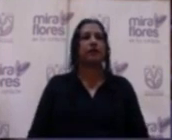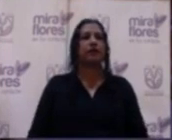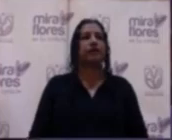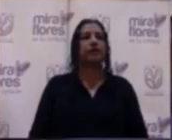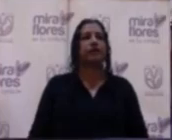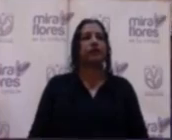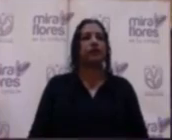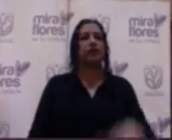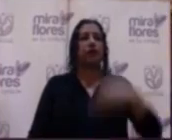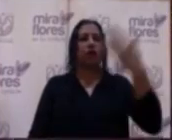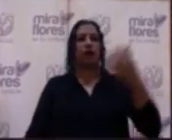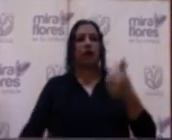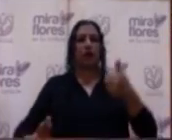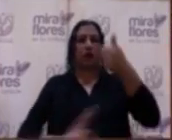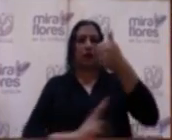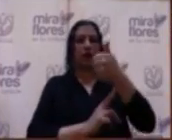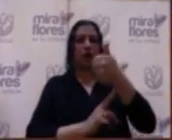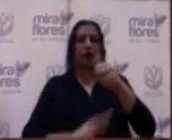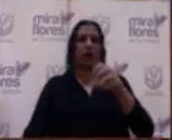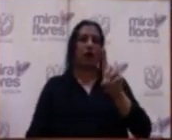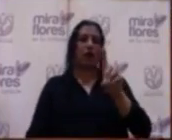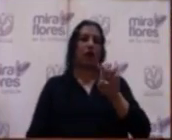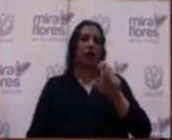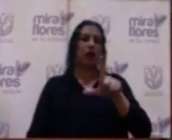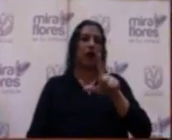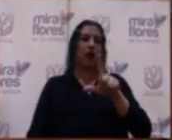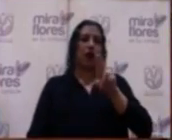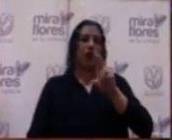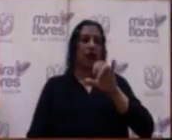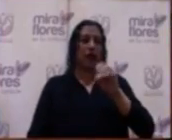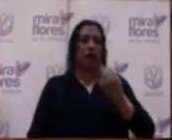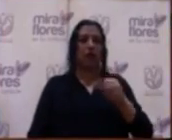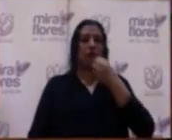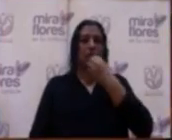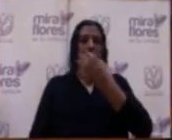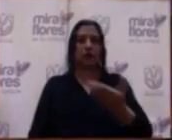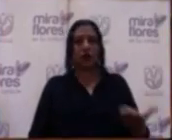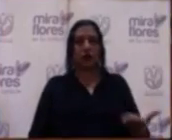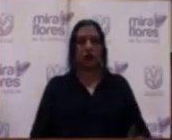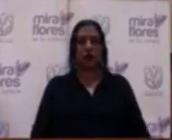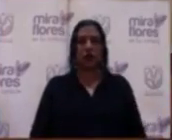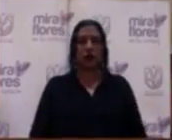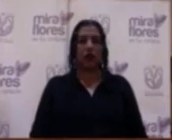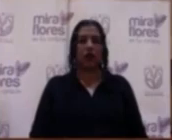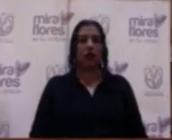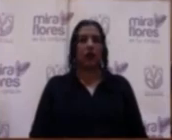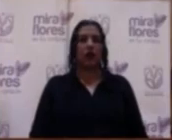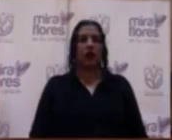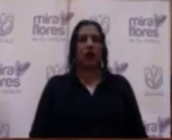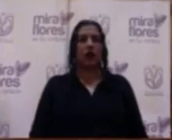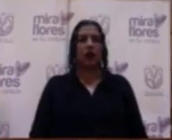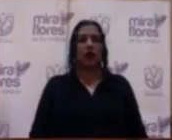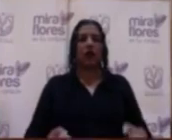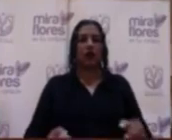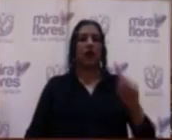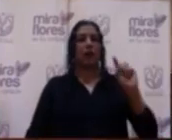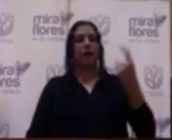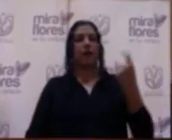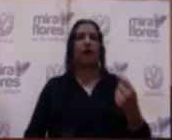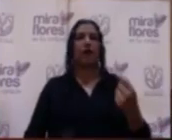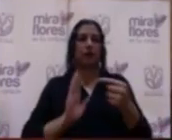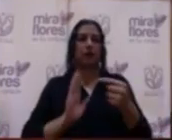Sí, regidora Patricia del Río. Gracias, señor alcalde. Buenos días. Yo quería felicitar que el primer punto